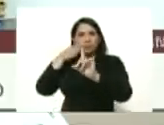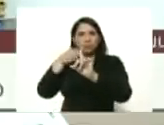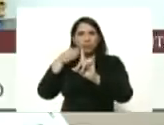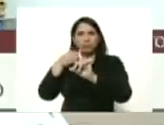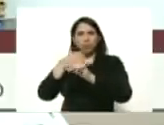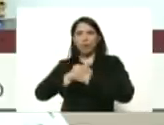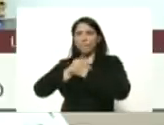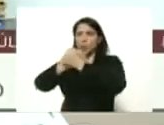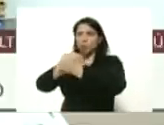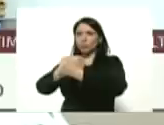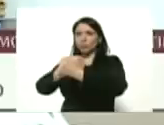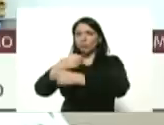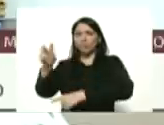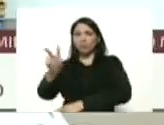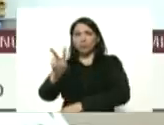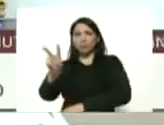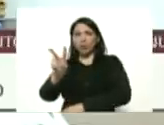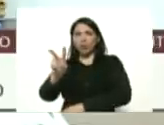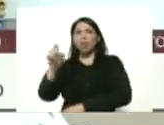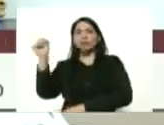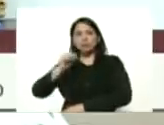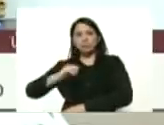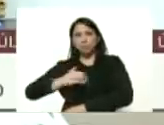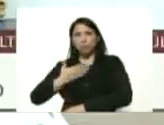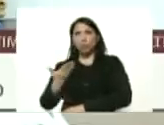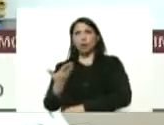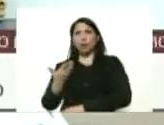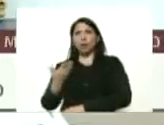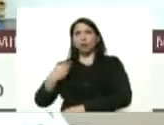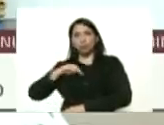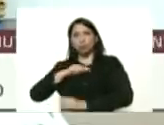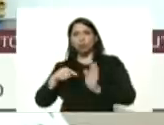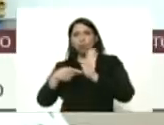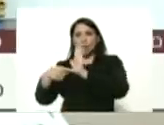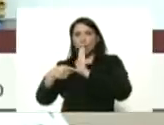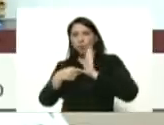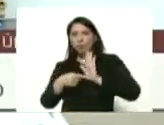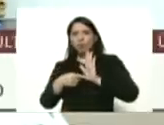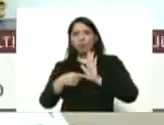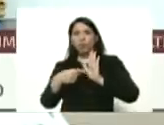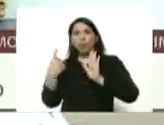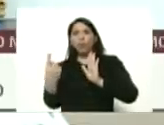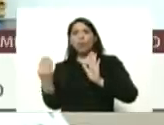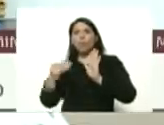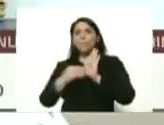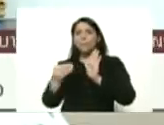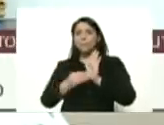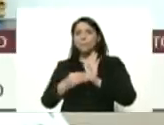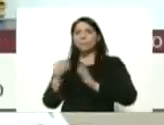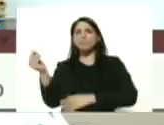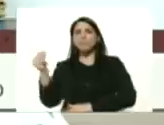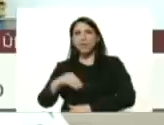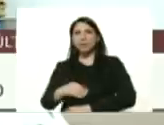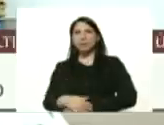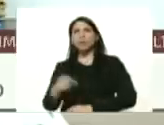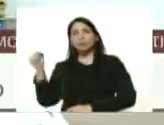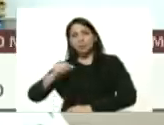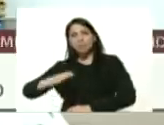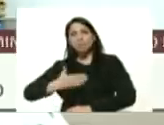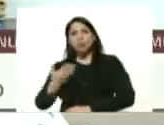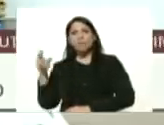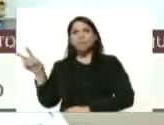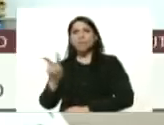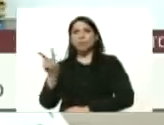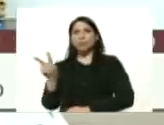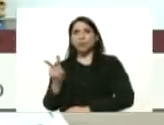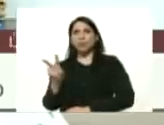mucho amor Venezuela si se puede lo hemos demostrado una y mil veces si se puede Venezuela